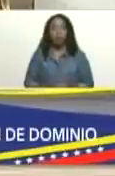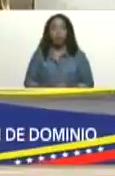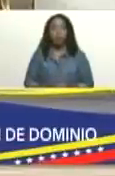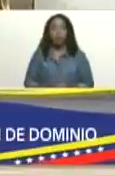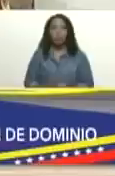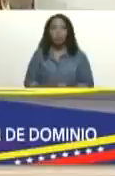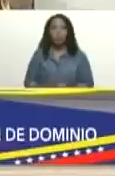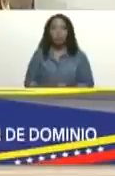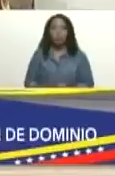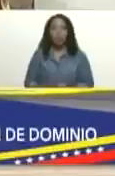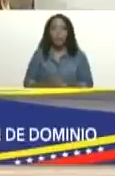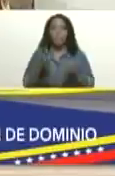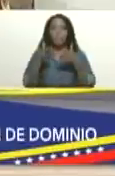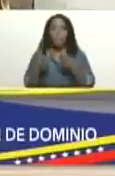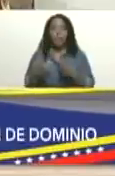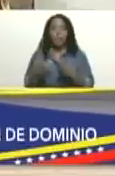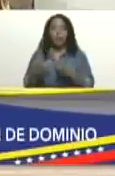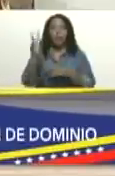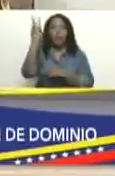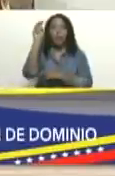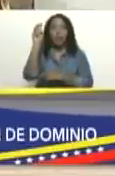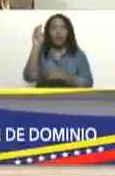me ha sido entregada hoy viernes